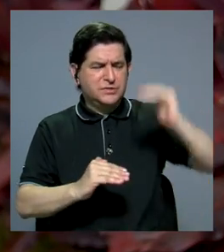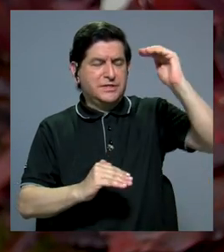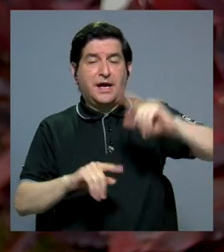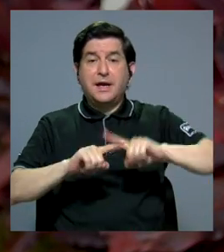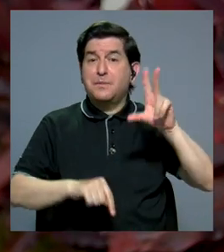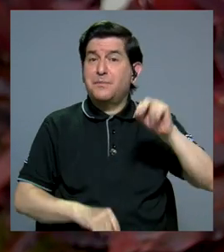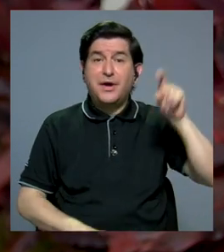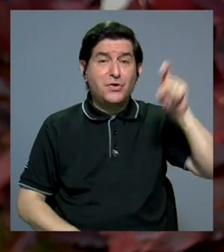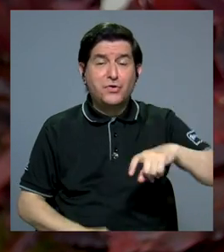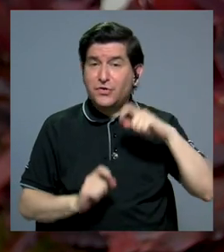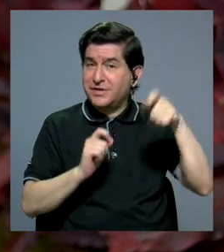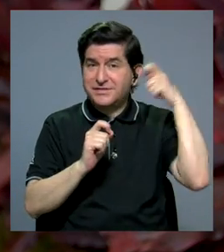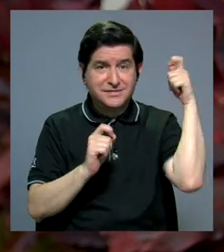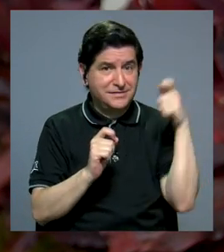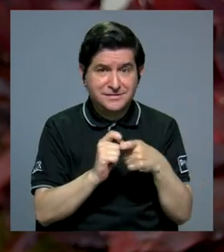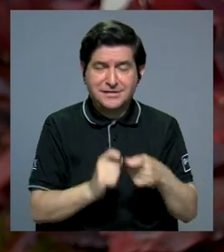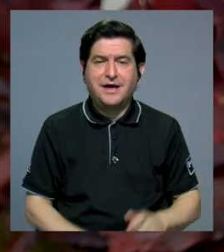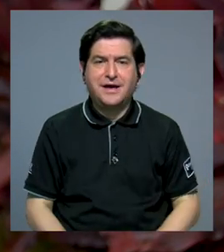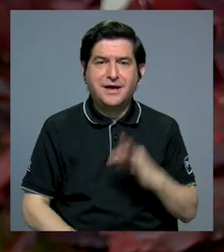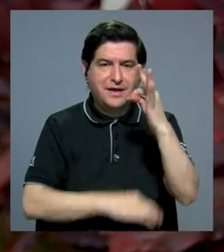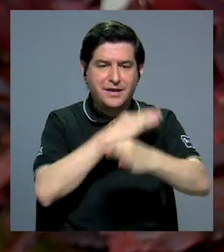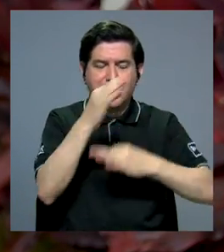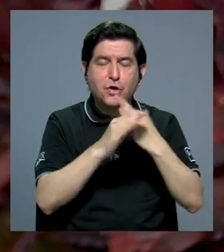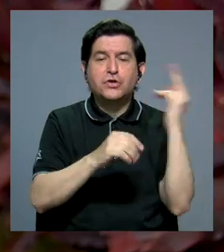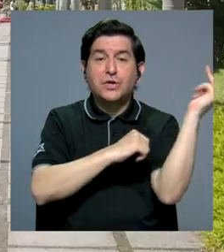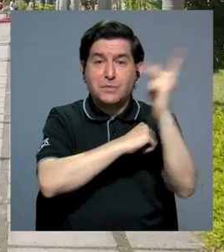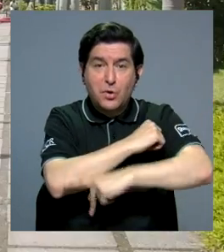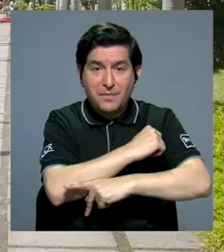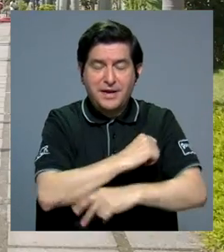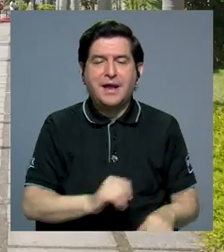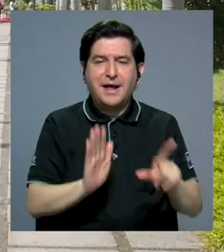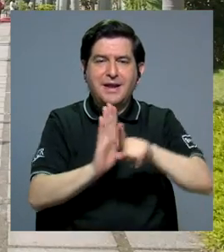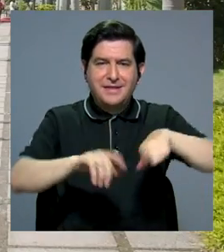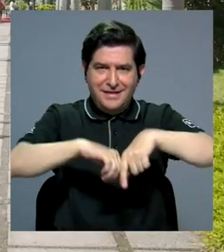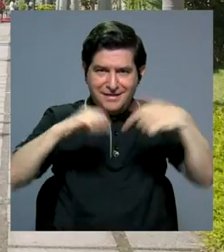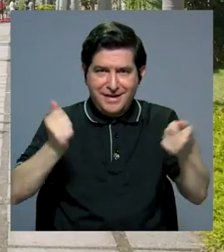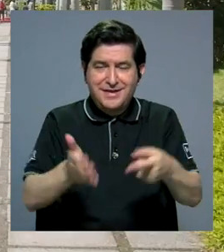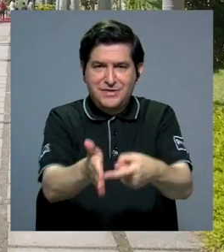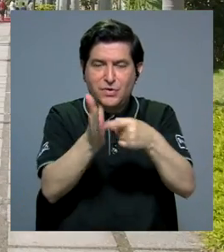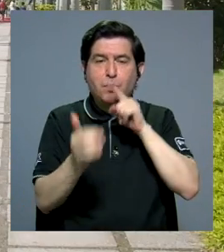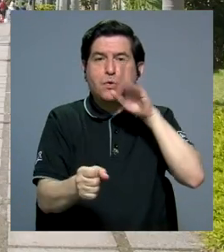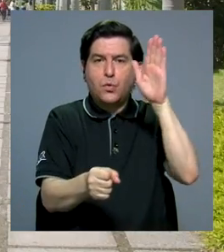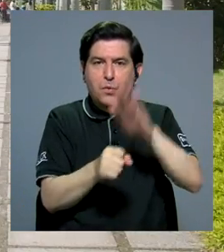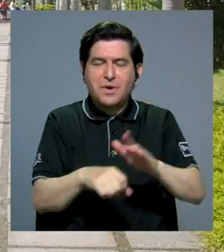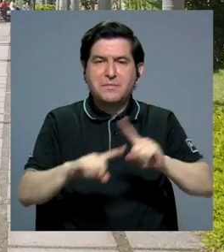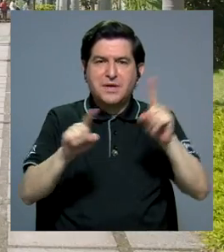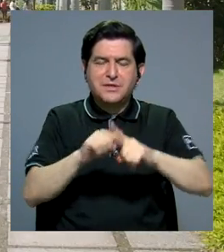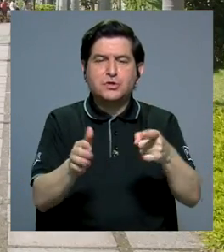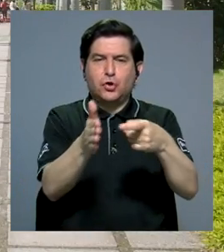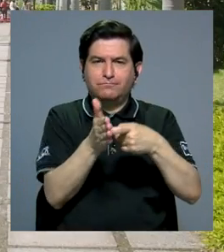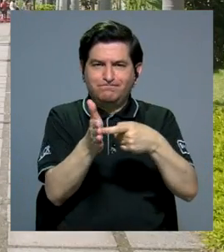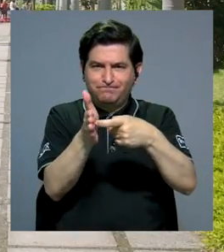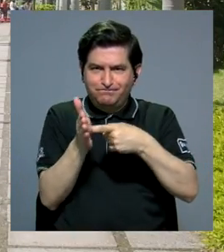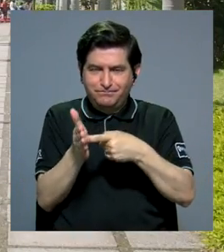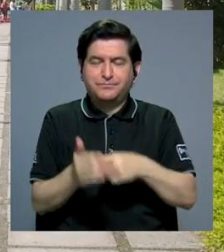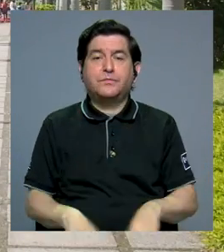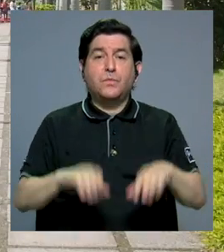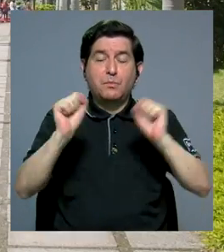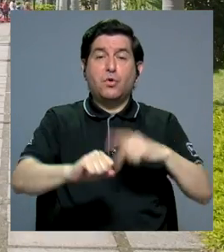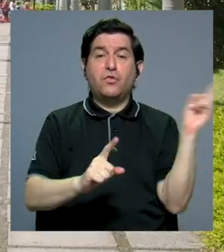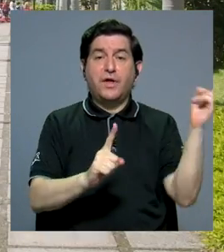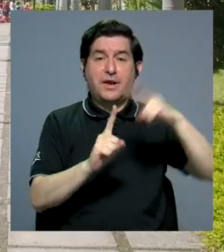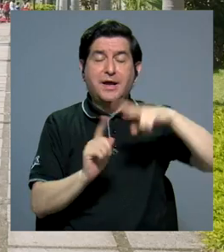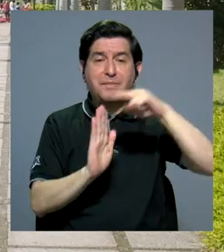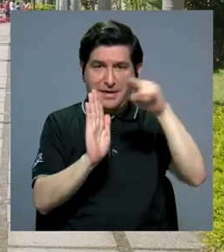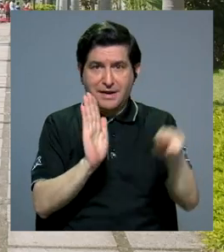pero no necesariamente eso es así, porque el tipo penal o el delito de usura exige el cumplimiento de una serie de requisitos para que se pueda